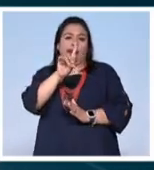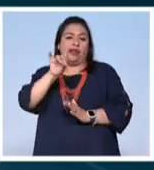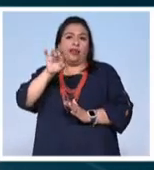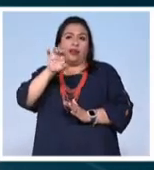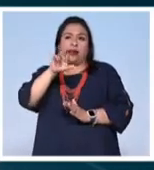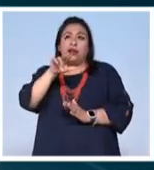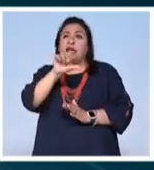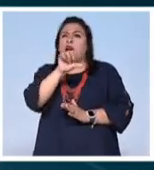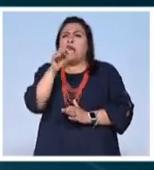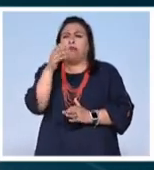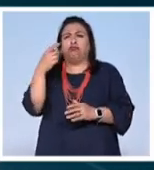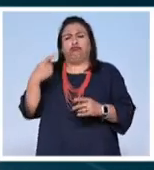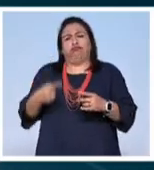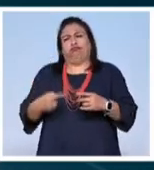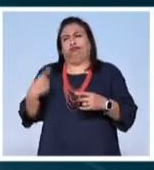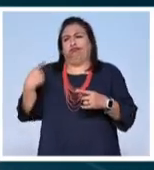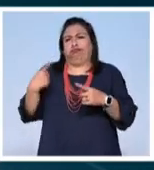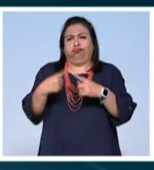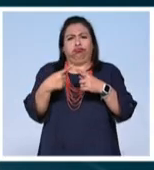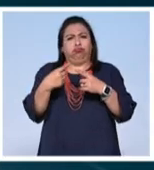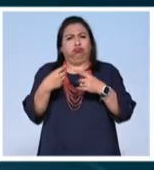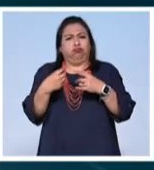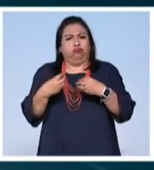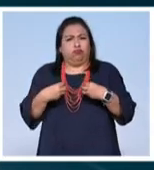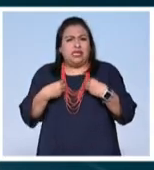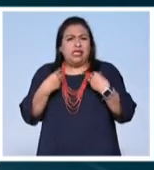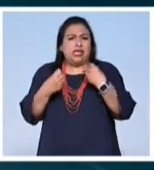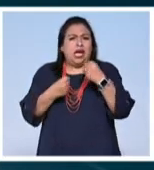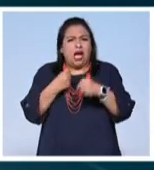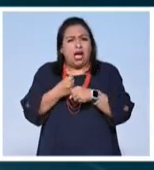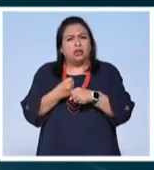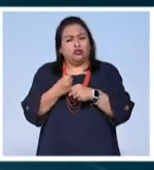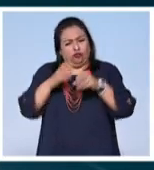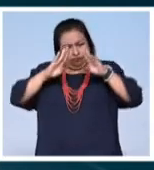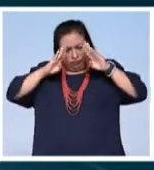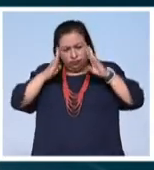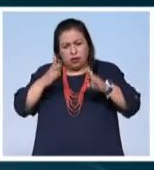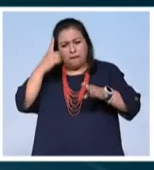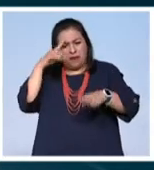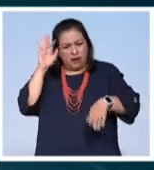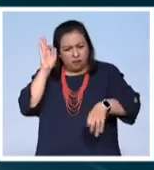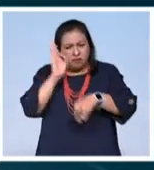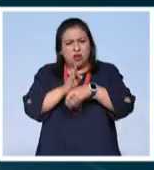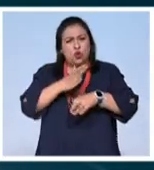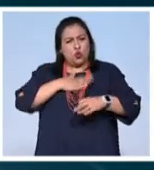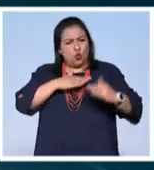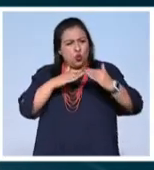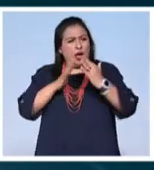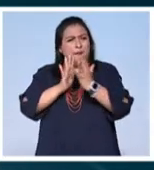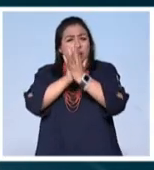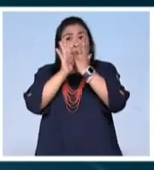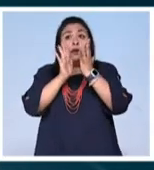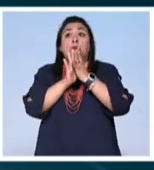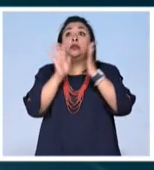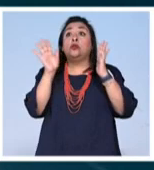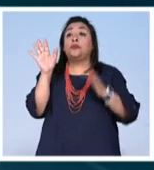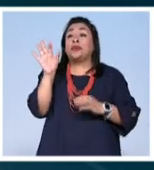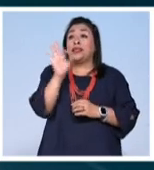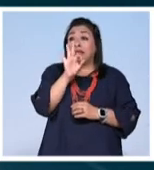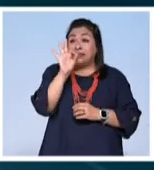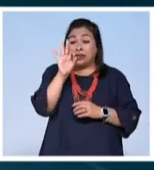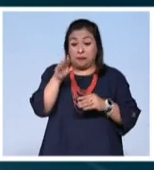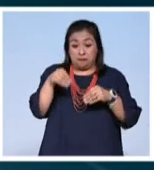justamente de toda una vida dedicada a fortalecer la democracia. Si la presea